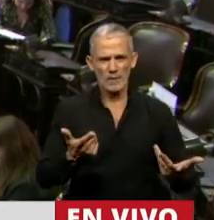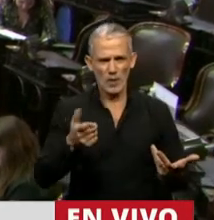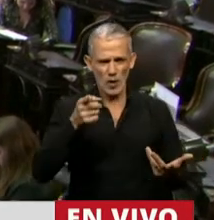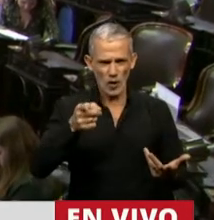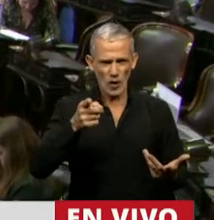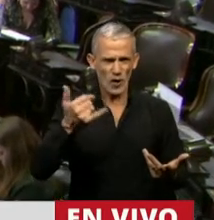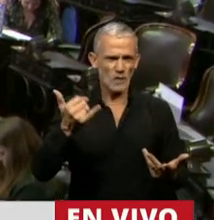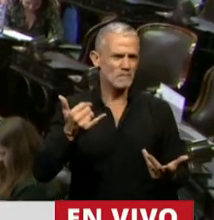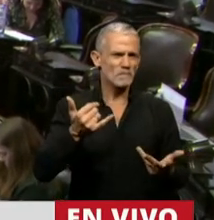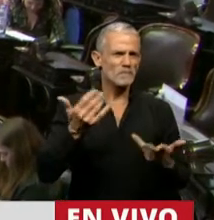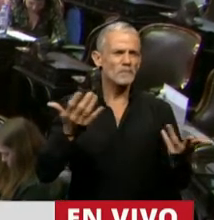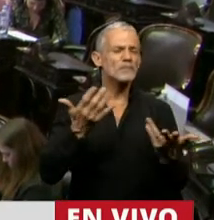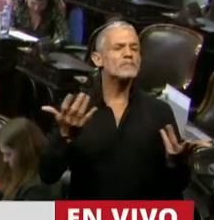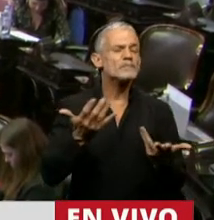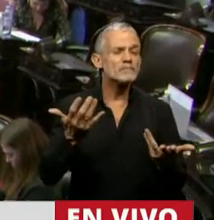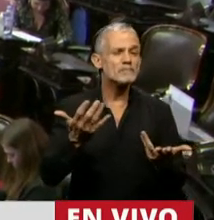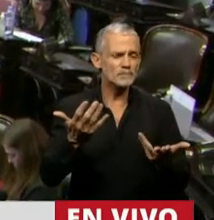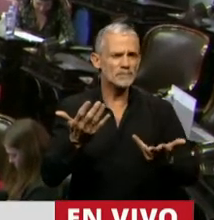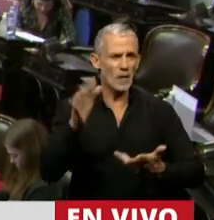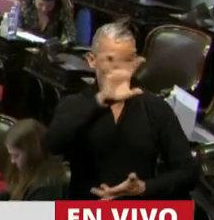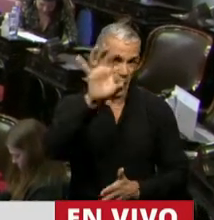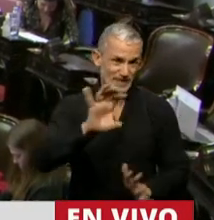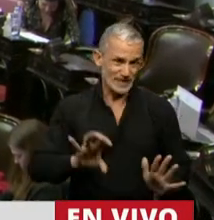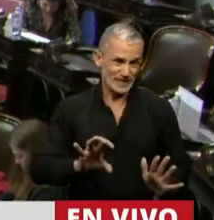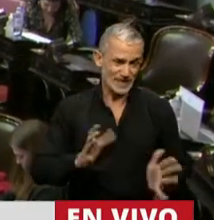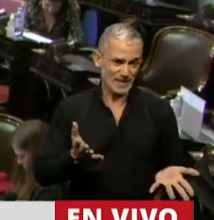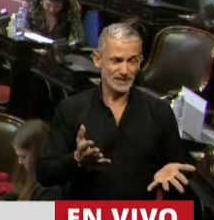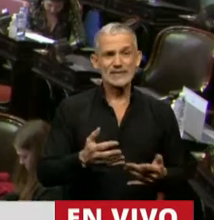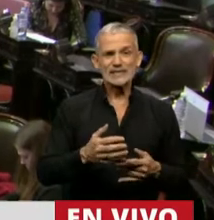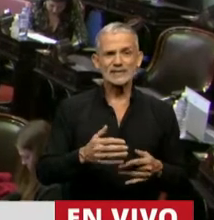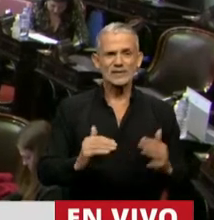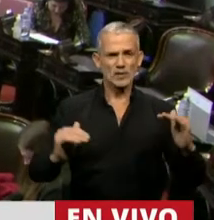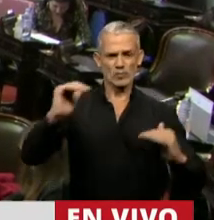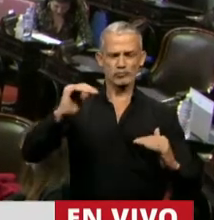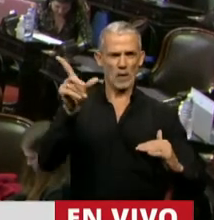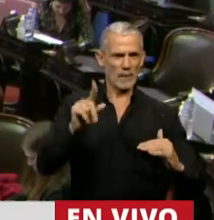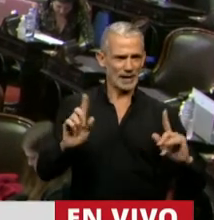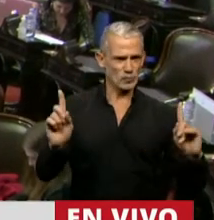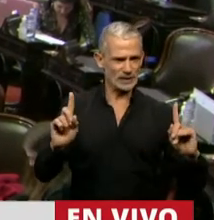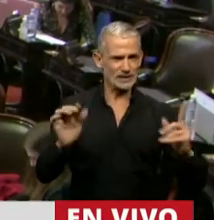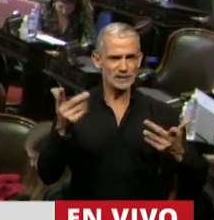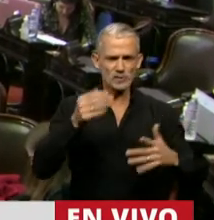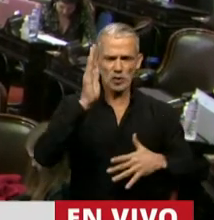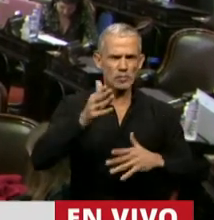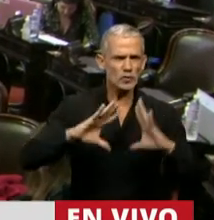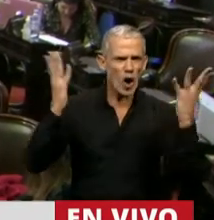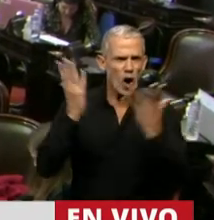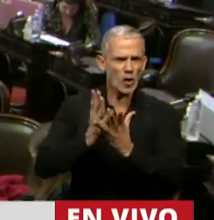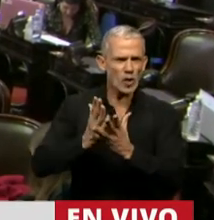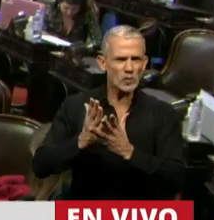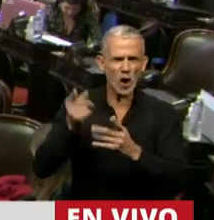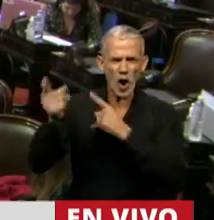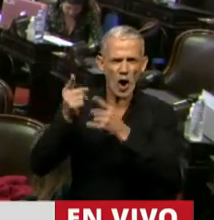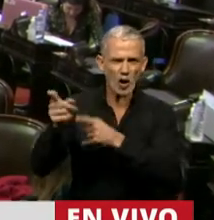de las provincias, situaciones que son condenadas a nivel internacional.